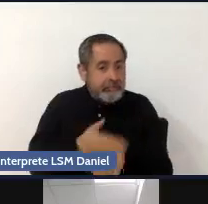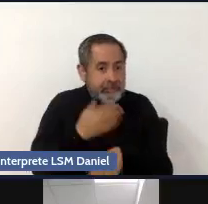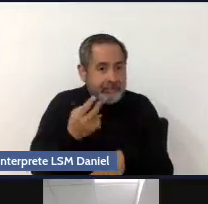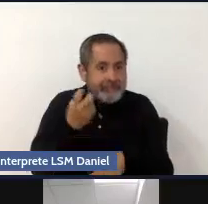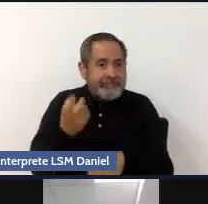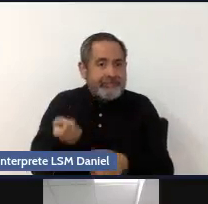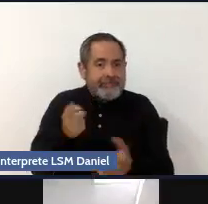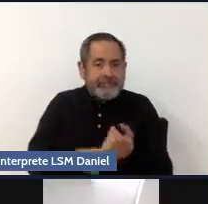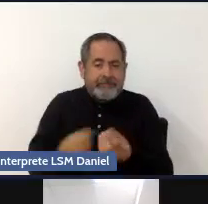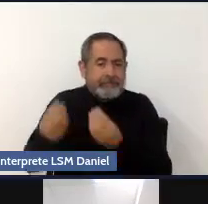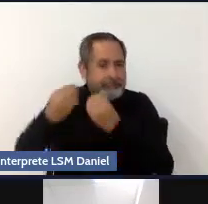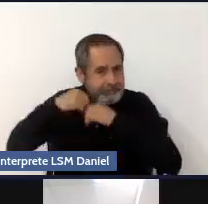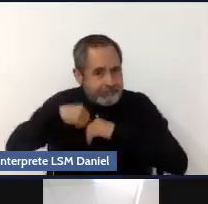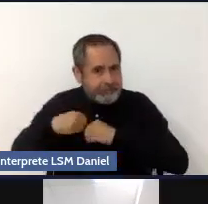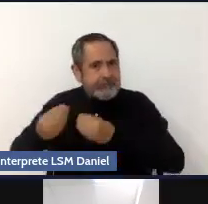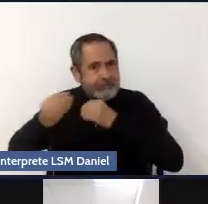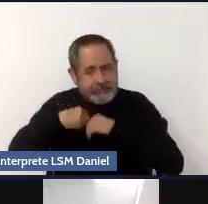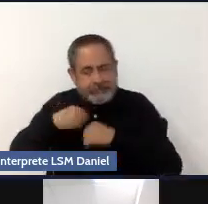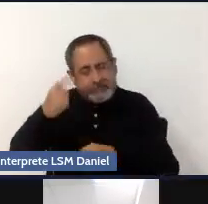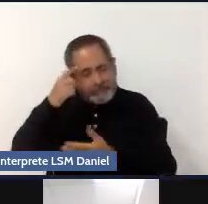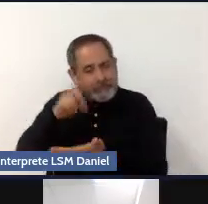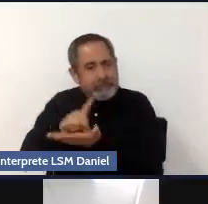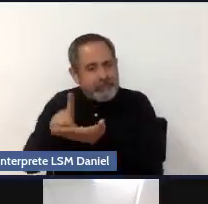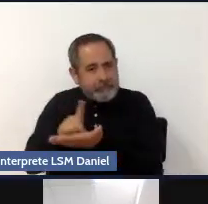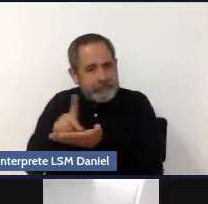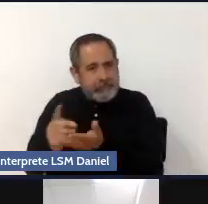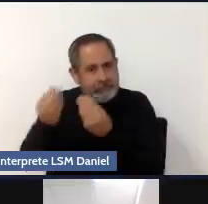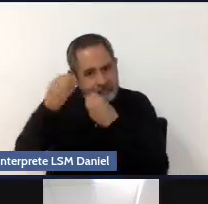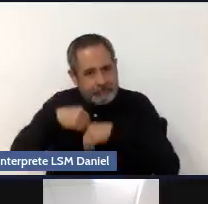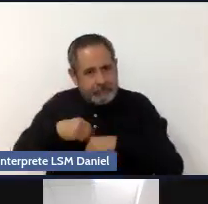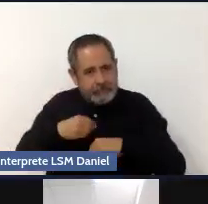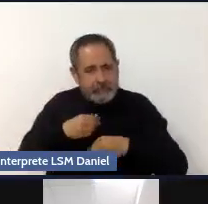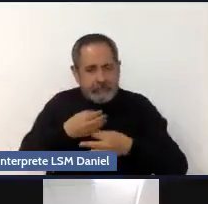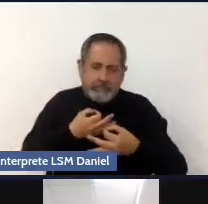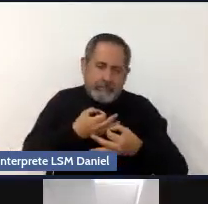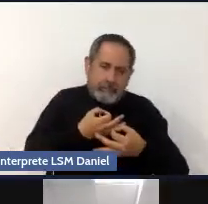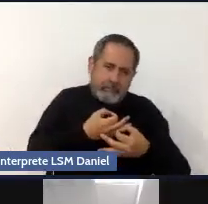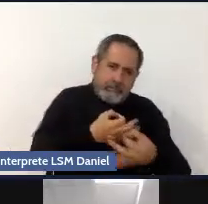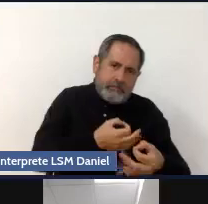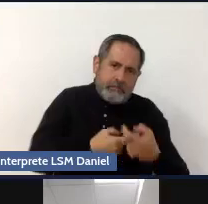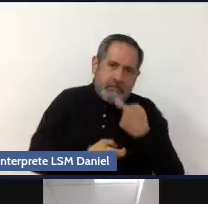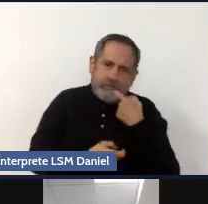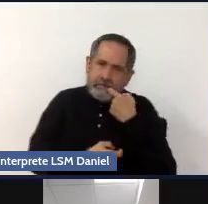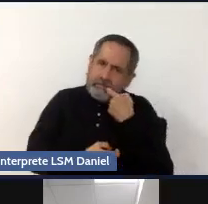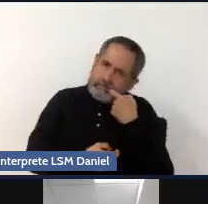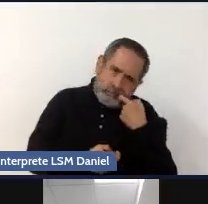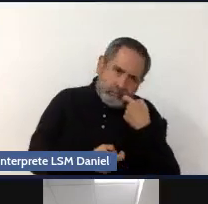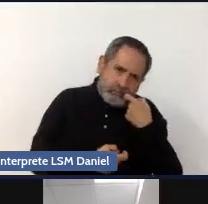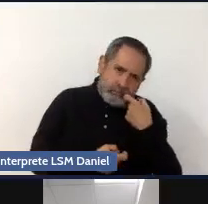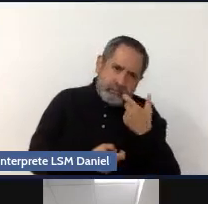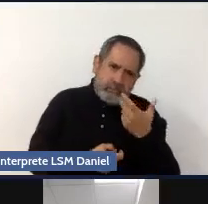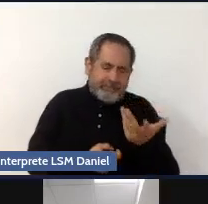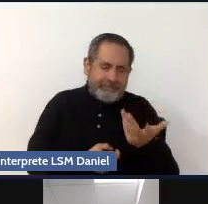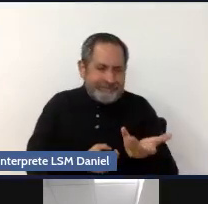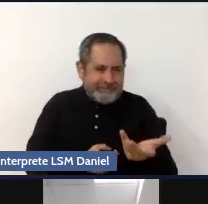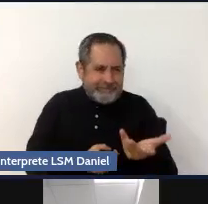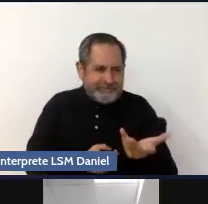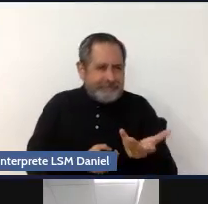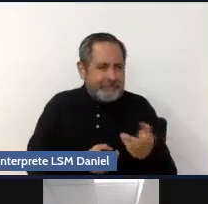determinando ya una adicción. Cuando ya este patrón está